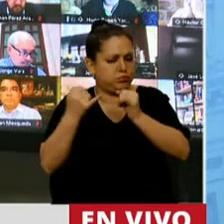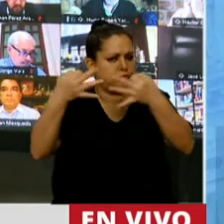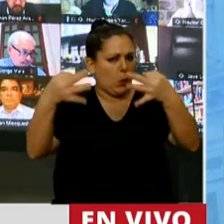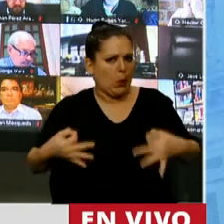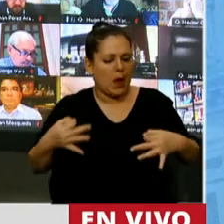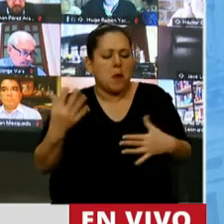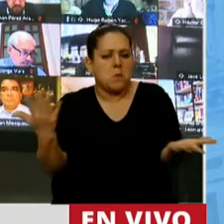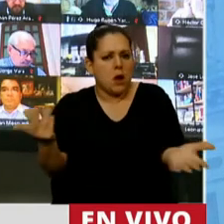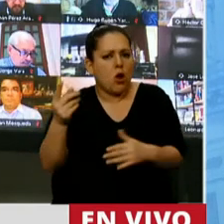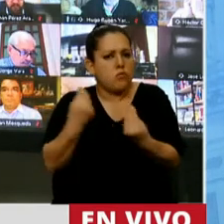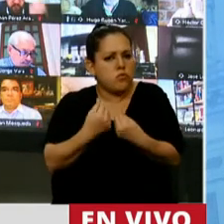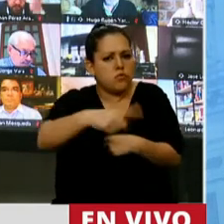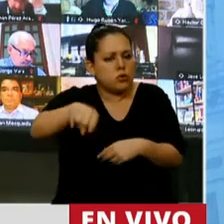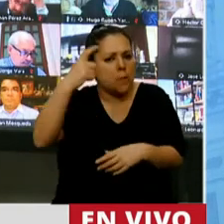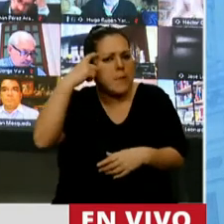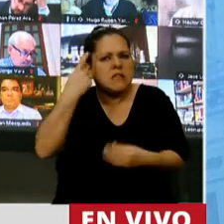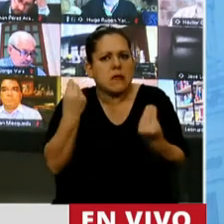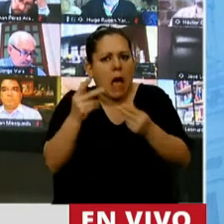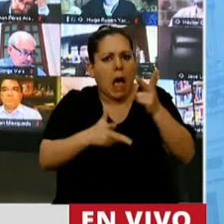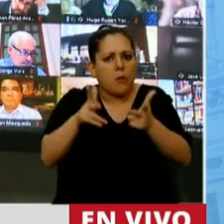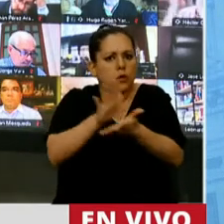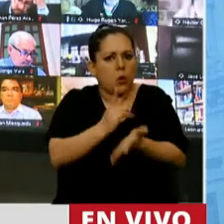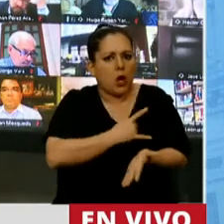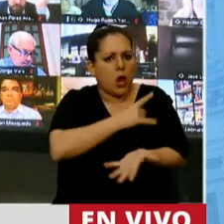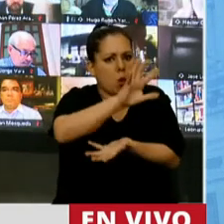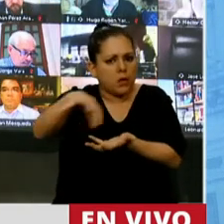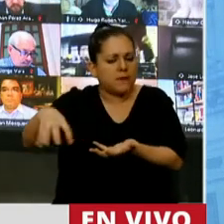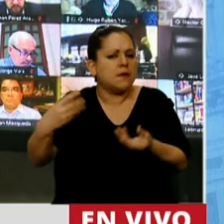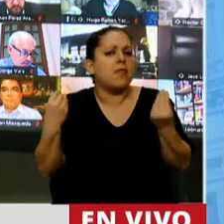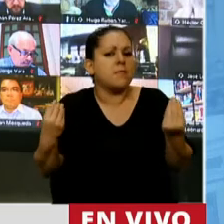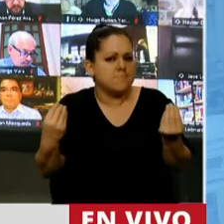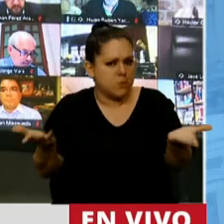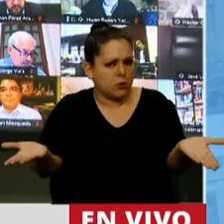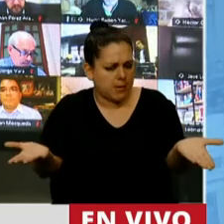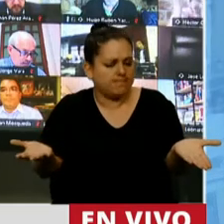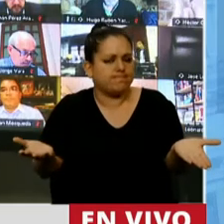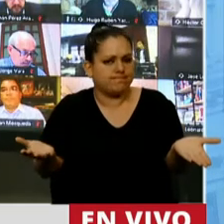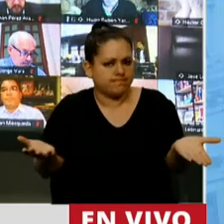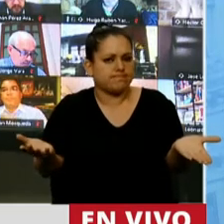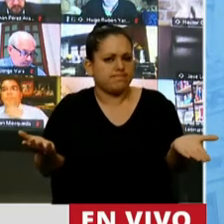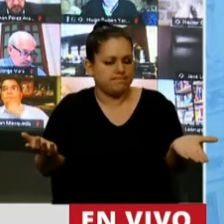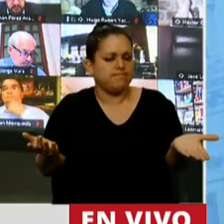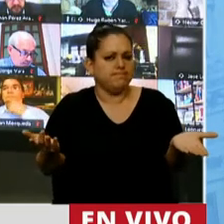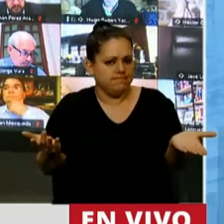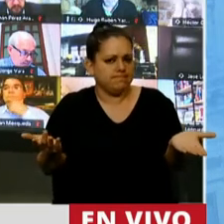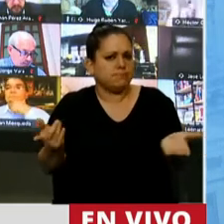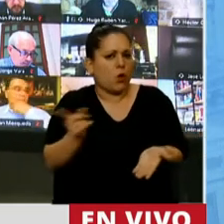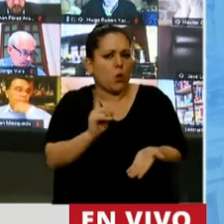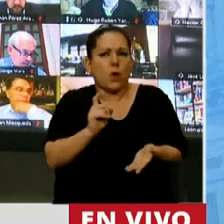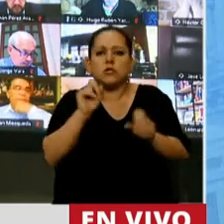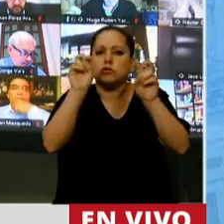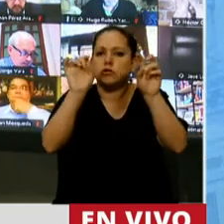Uno se pregunta por qué hablar de las universidades nacionales y por qué tanta insistencia. Simplemente, no solo porque